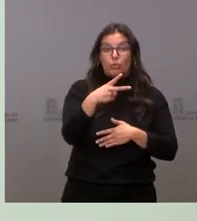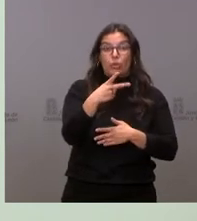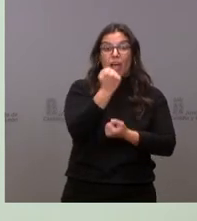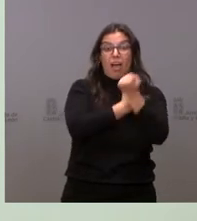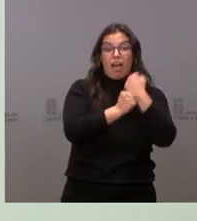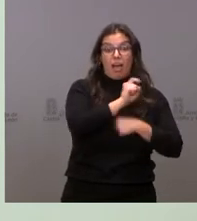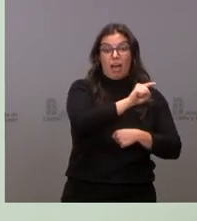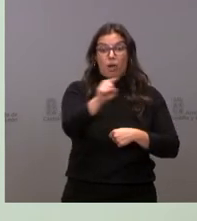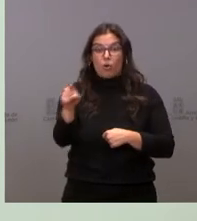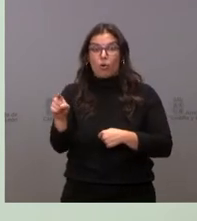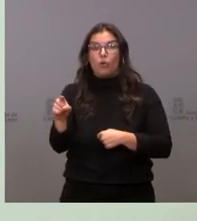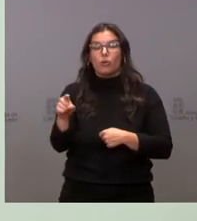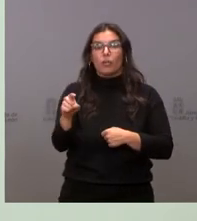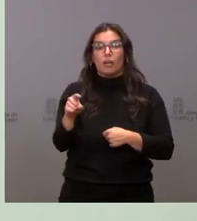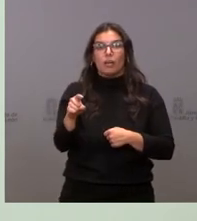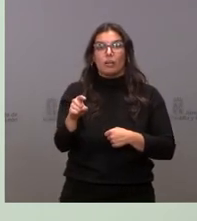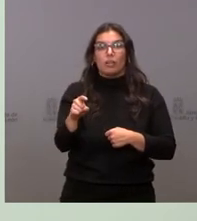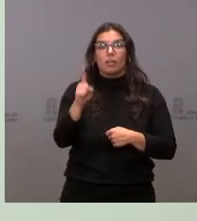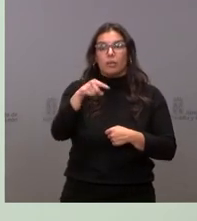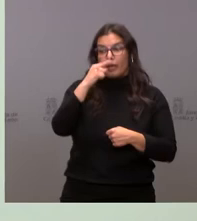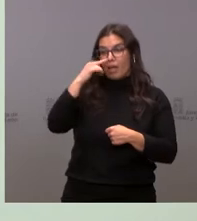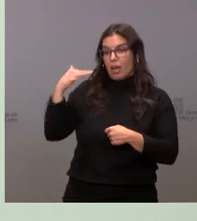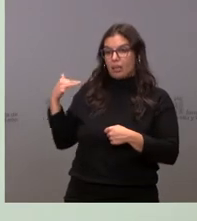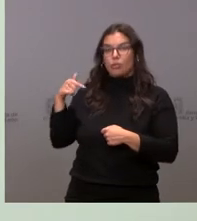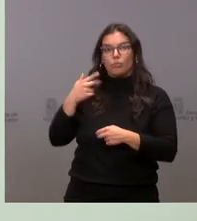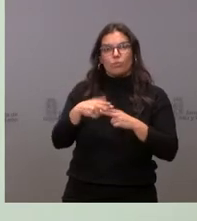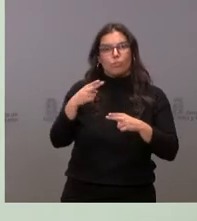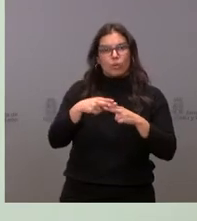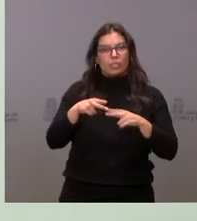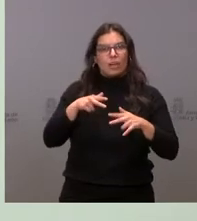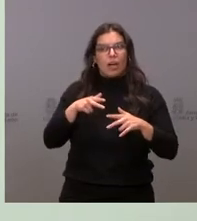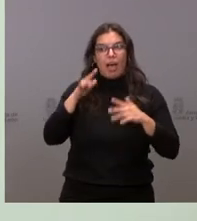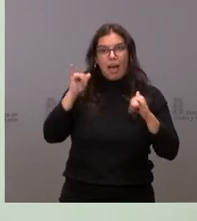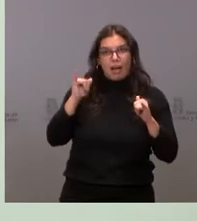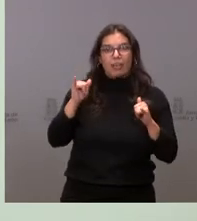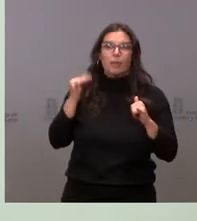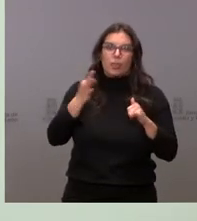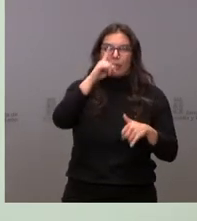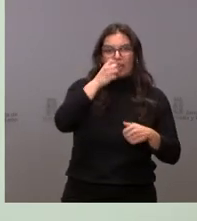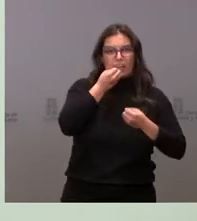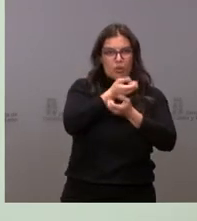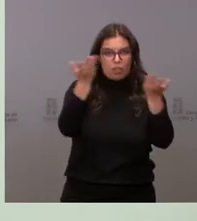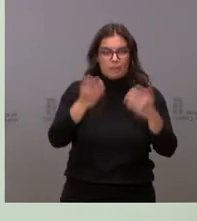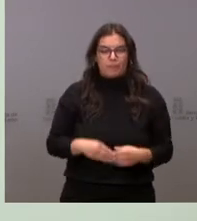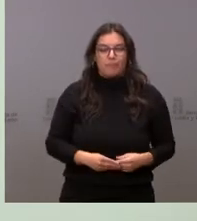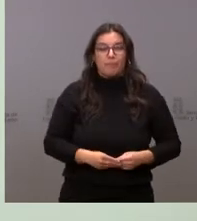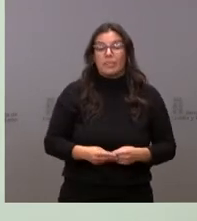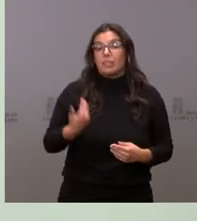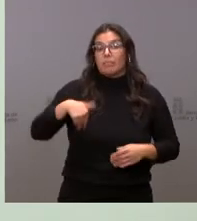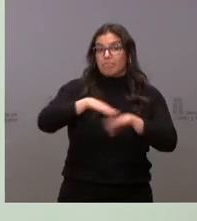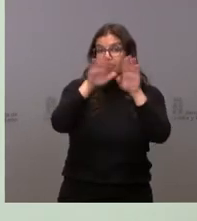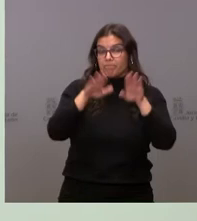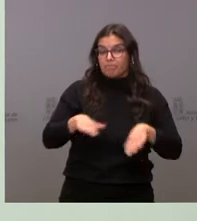de años anteriores y son políticas que están activas, pero que conviene recordar. Y ahora, para concluir,